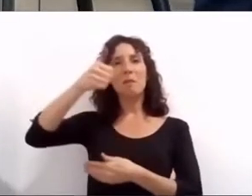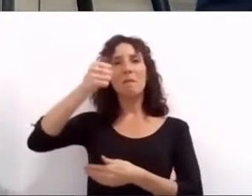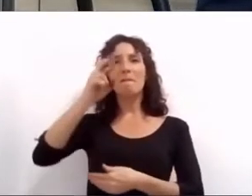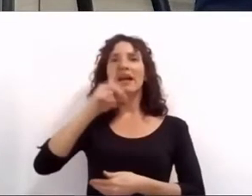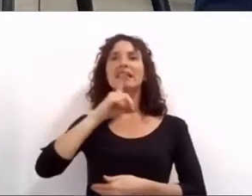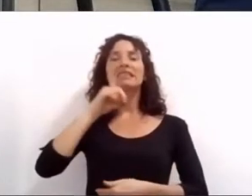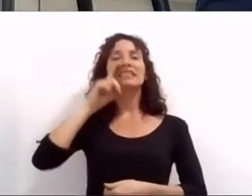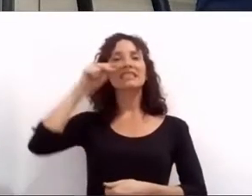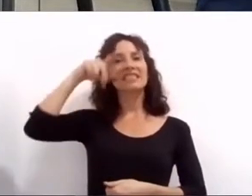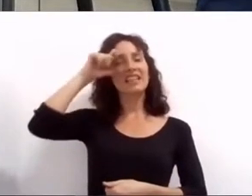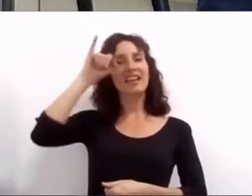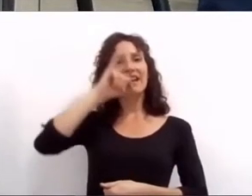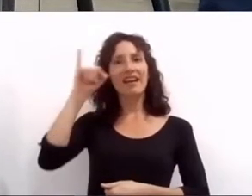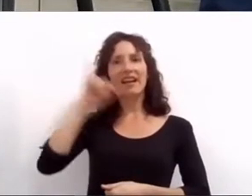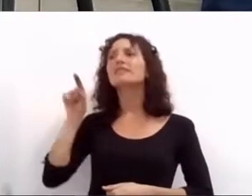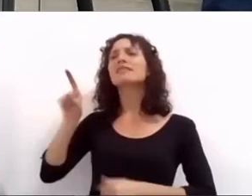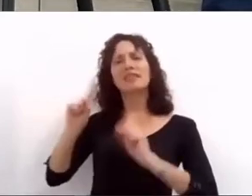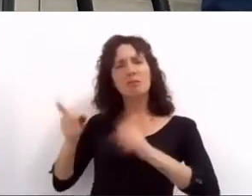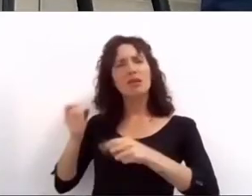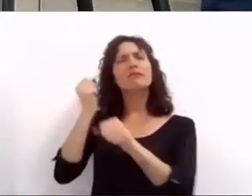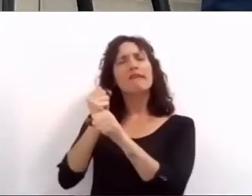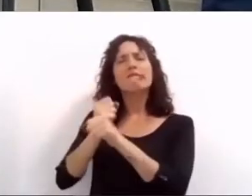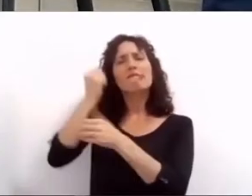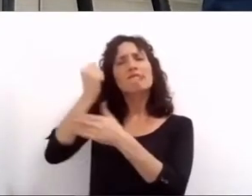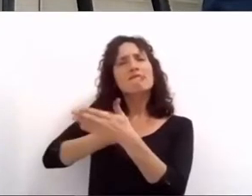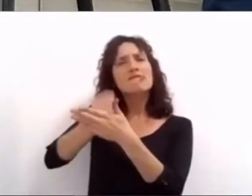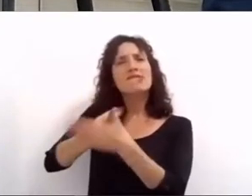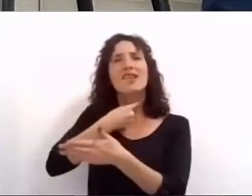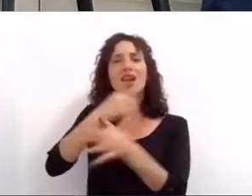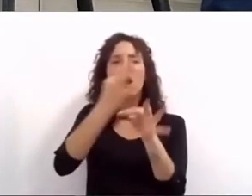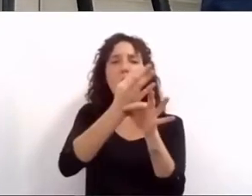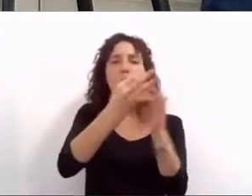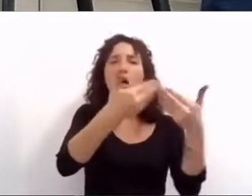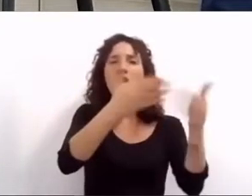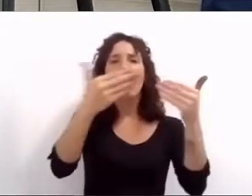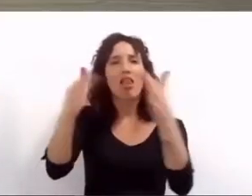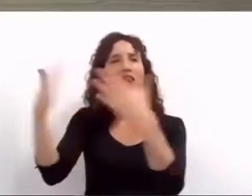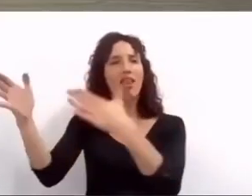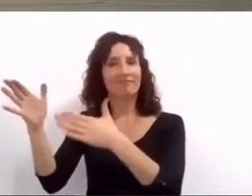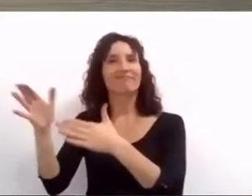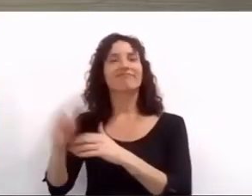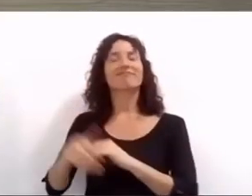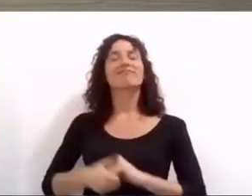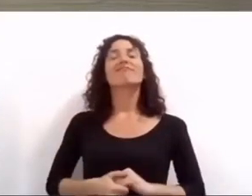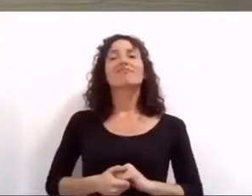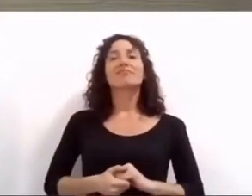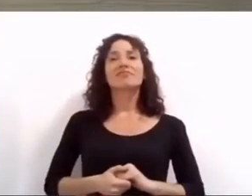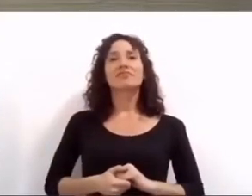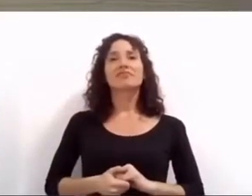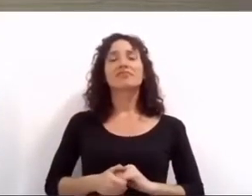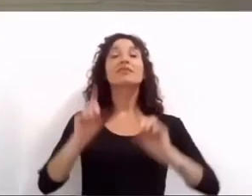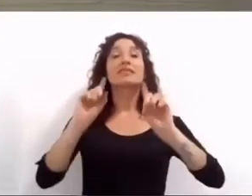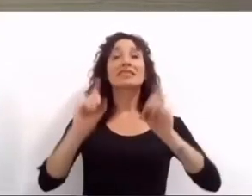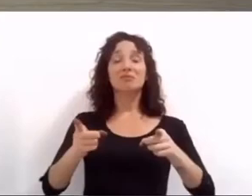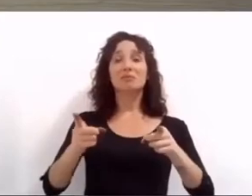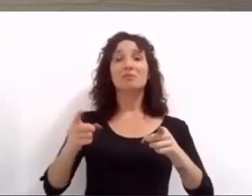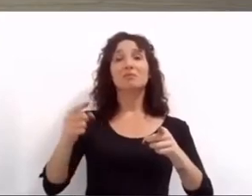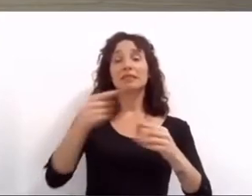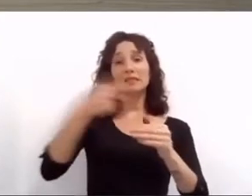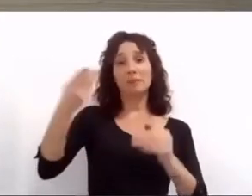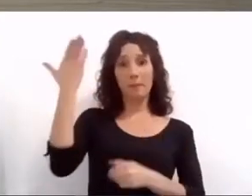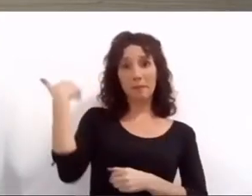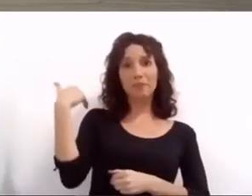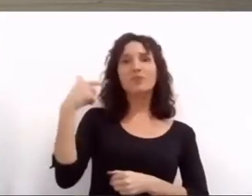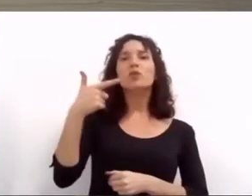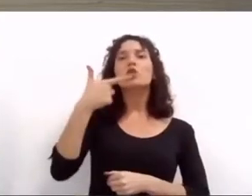para recuperar la presencialidad hace pocos días asistí al cierre de la colonia del parque de mercado una de las